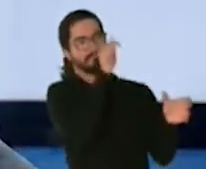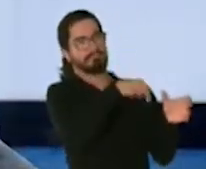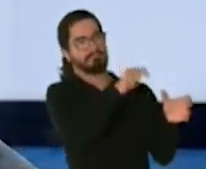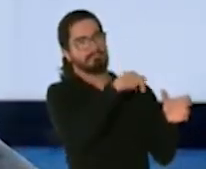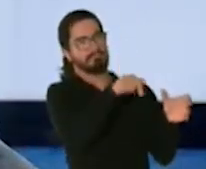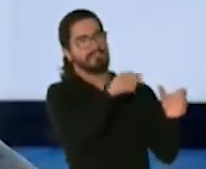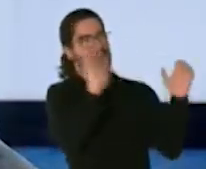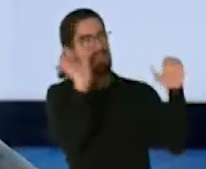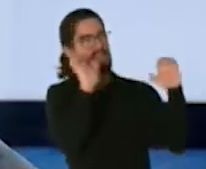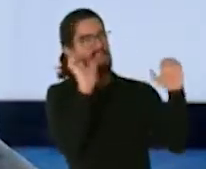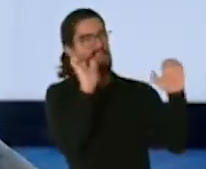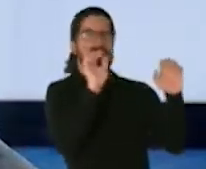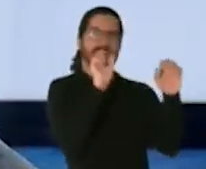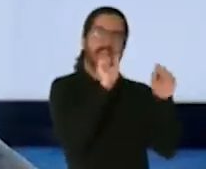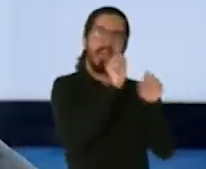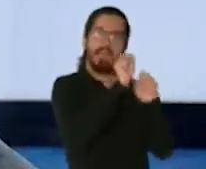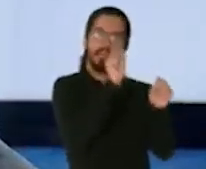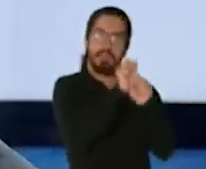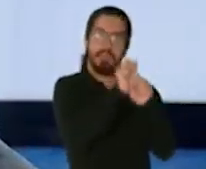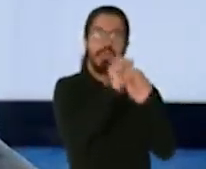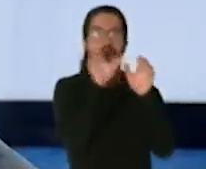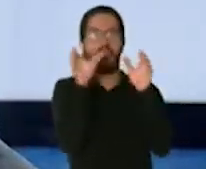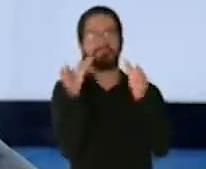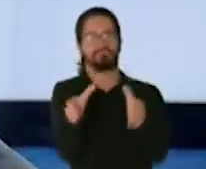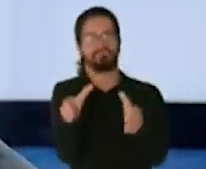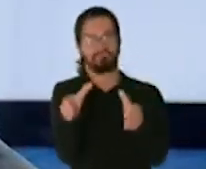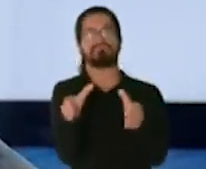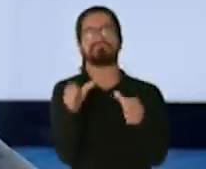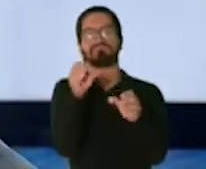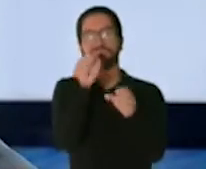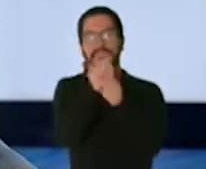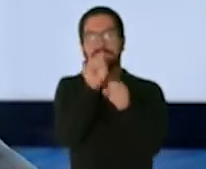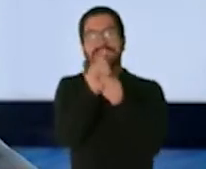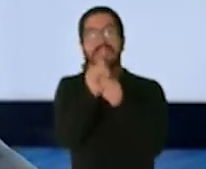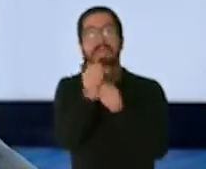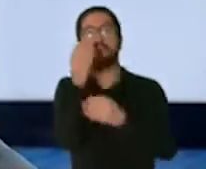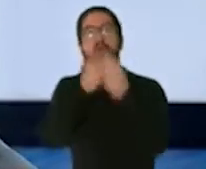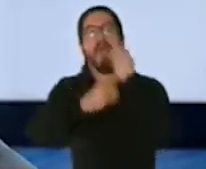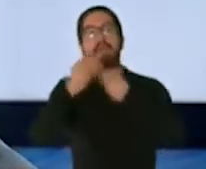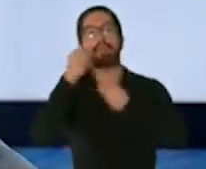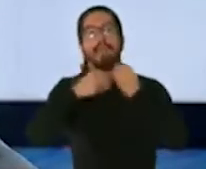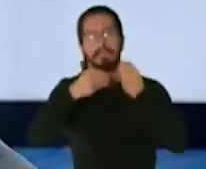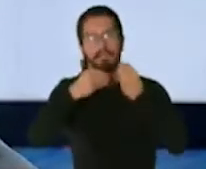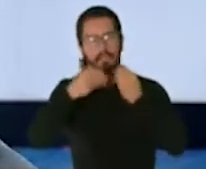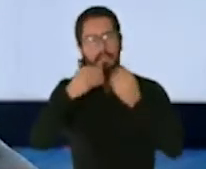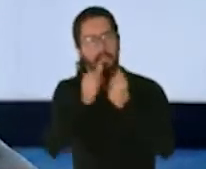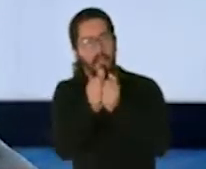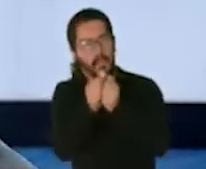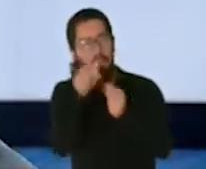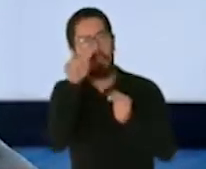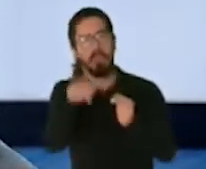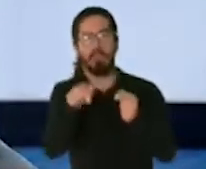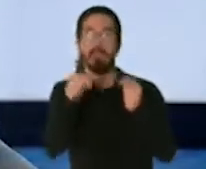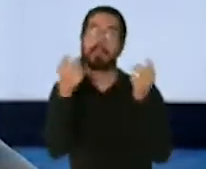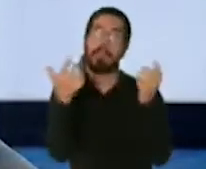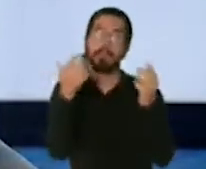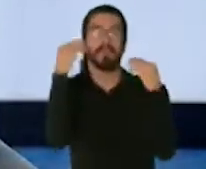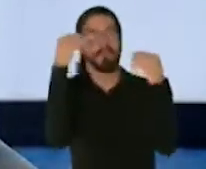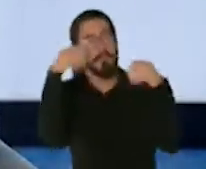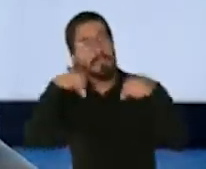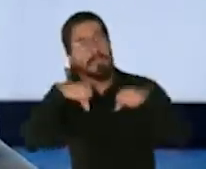respondedores, los que están en la cadena de distribución de alimentos, que trabajan, por ejemplo, en